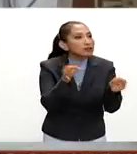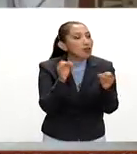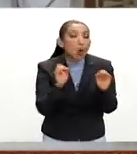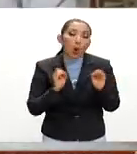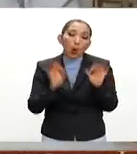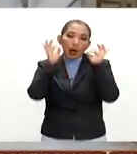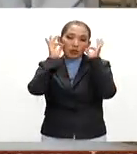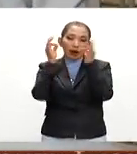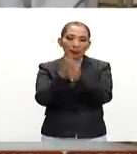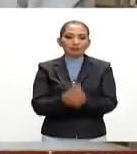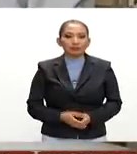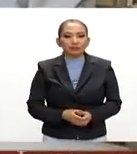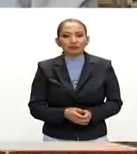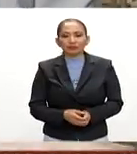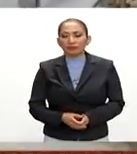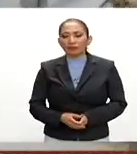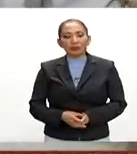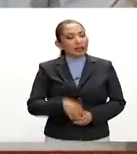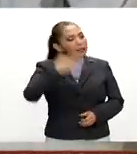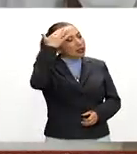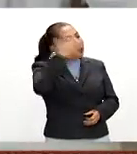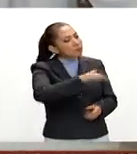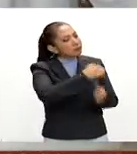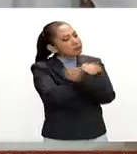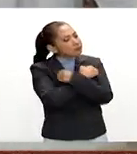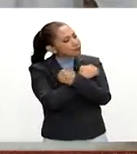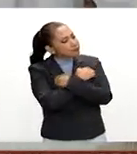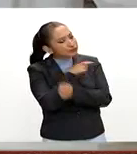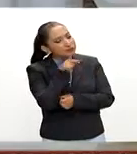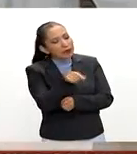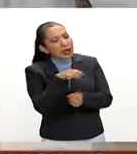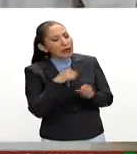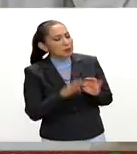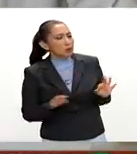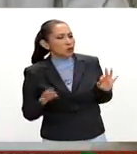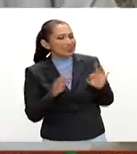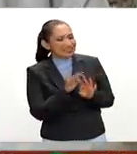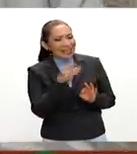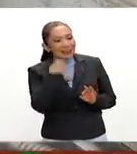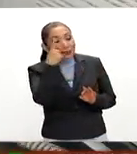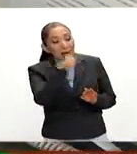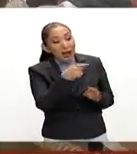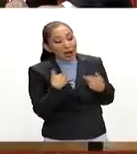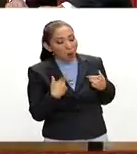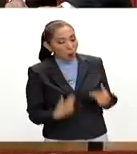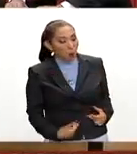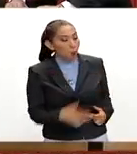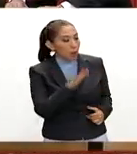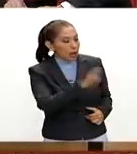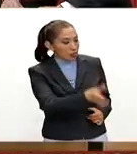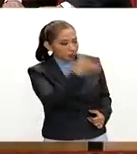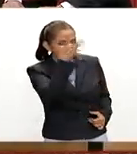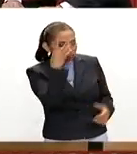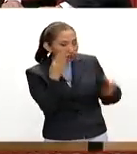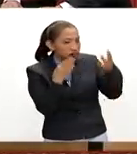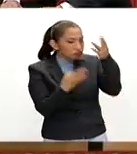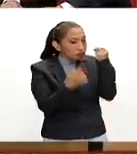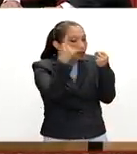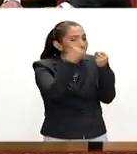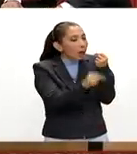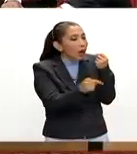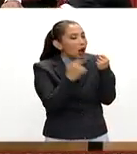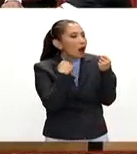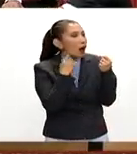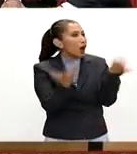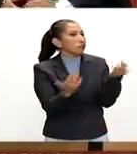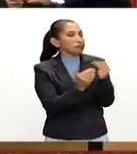aduana Germán sabemos que la educación es algo fundamental para los seres humanos para que pues no